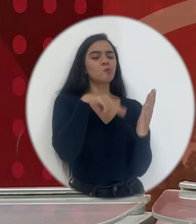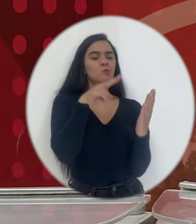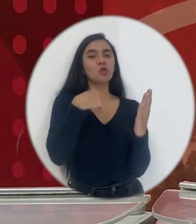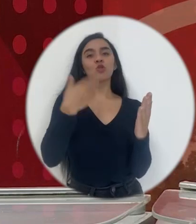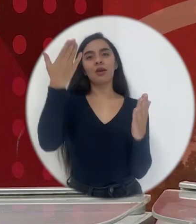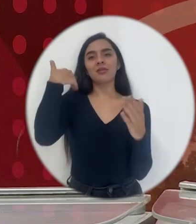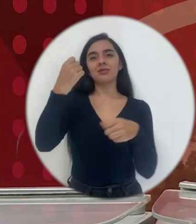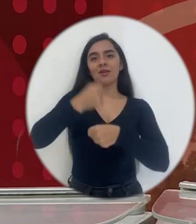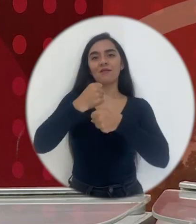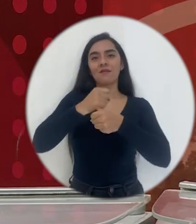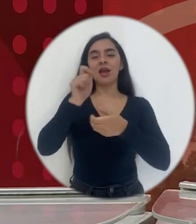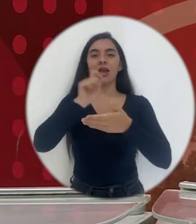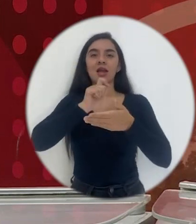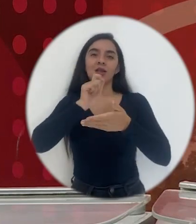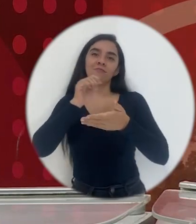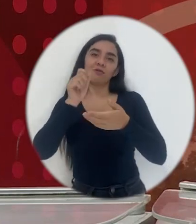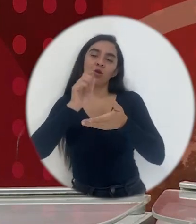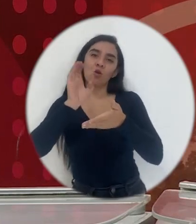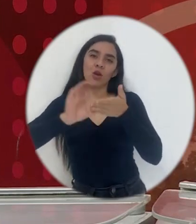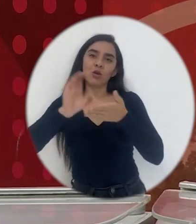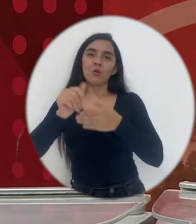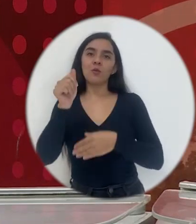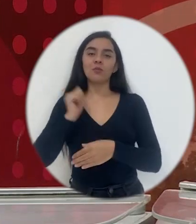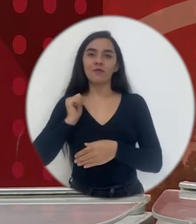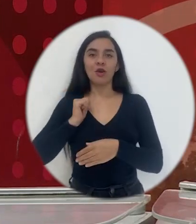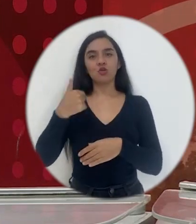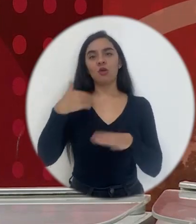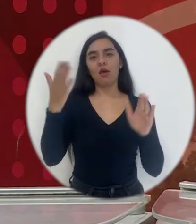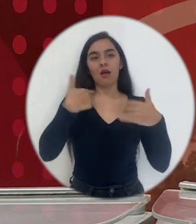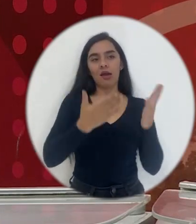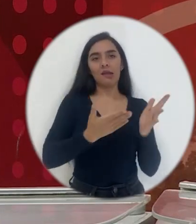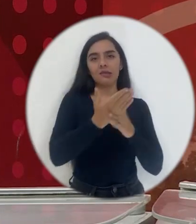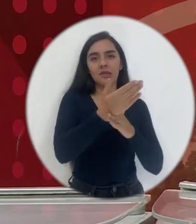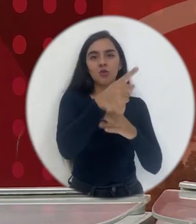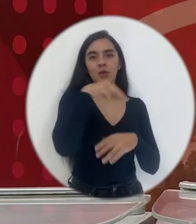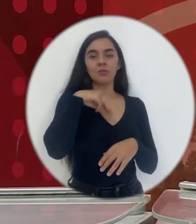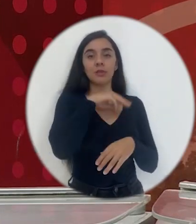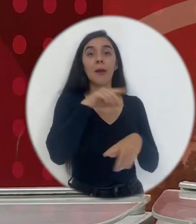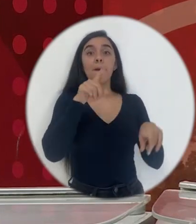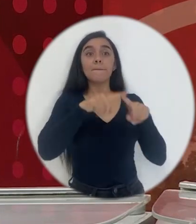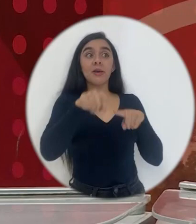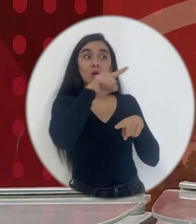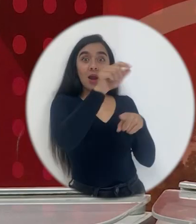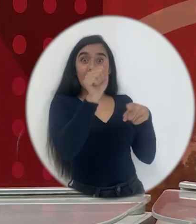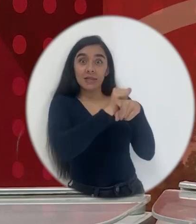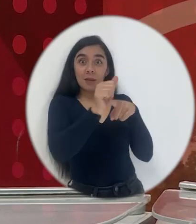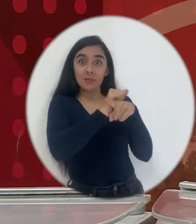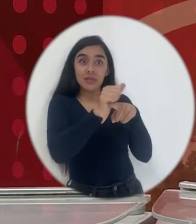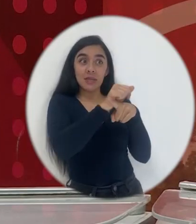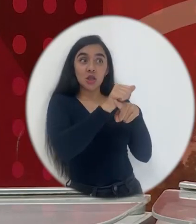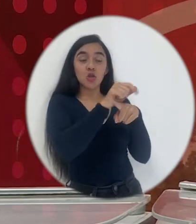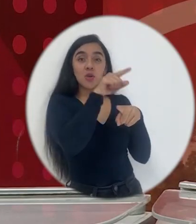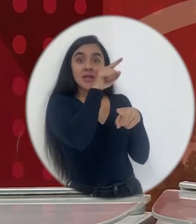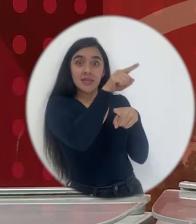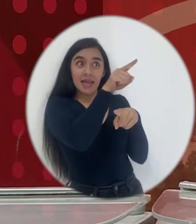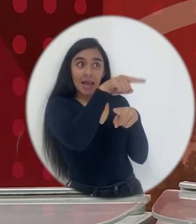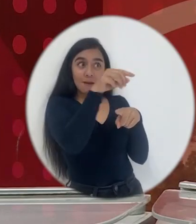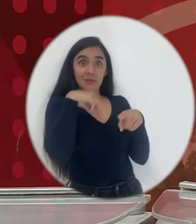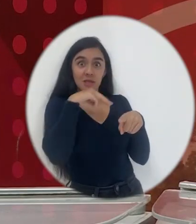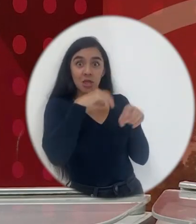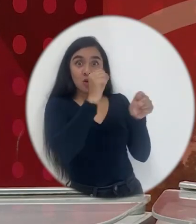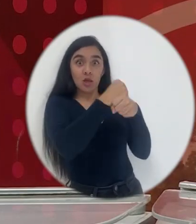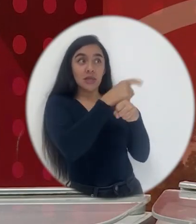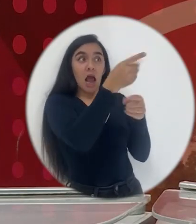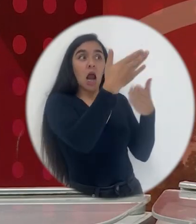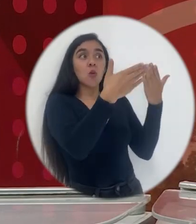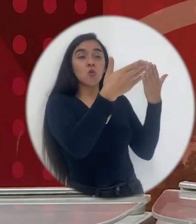de materiales, trabajaba en un colegio privado, entonces no tenía, digamos, como el acceso al ministerio, pero sí los materiales que brindaban en las capacitaciones eran libres.